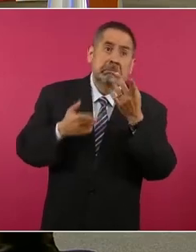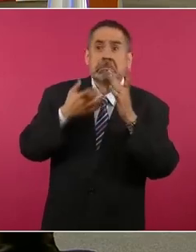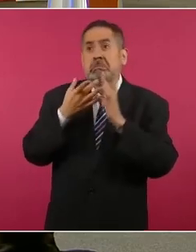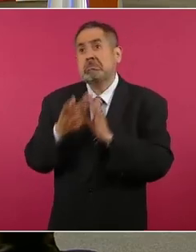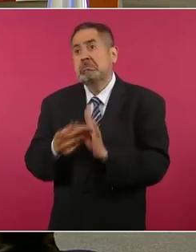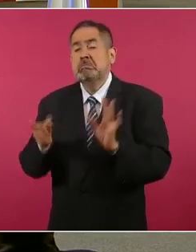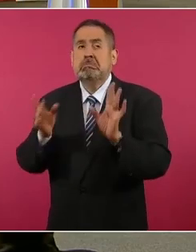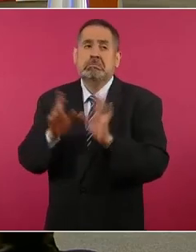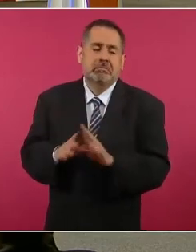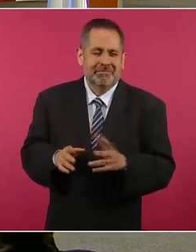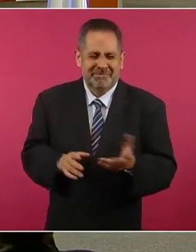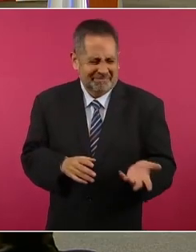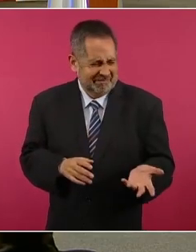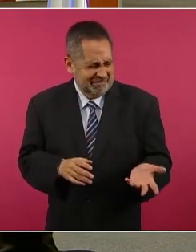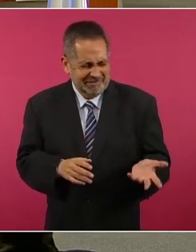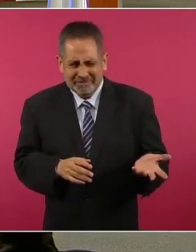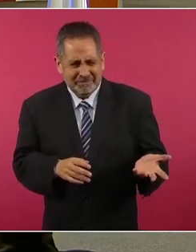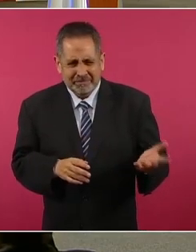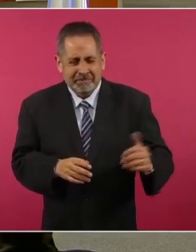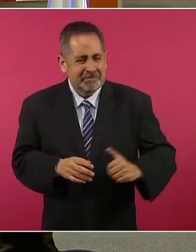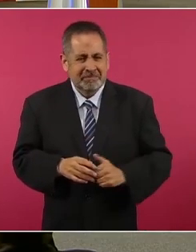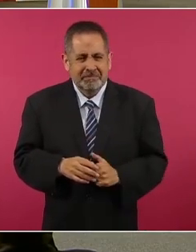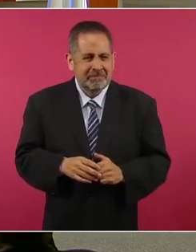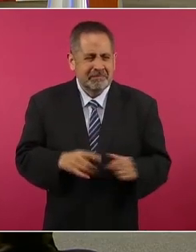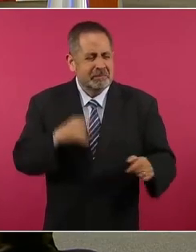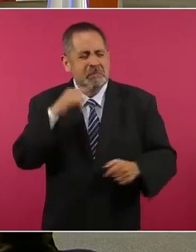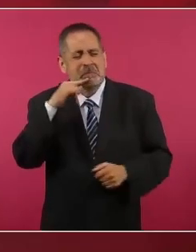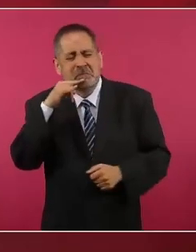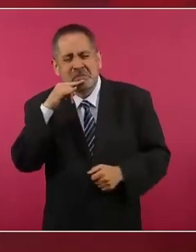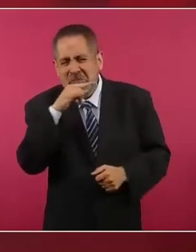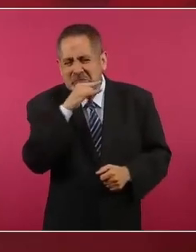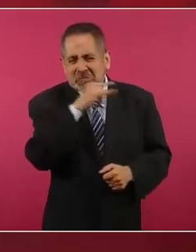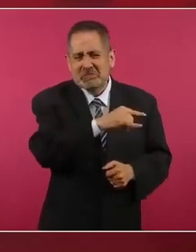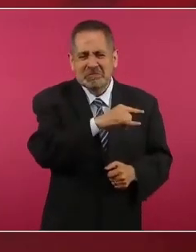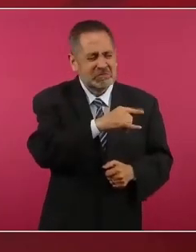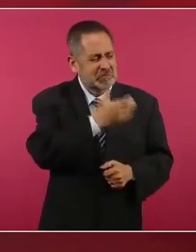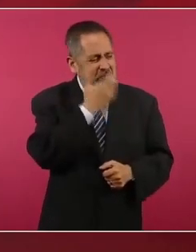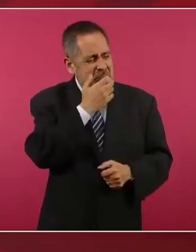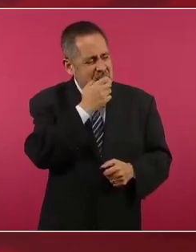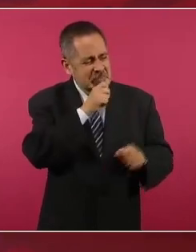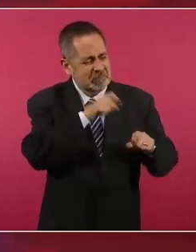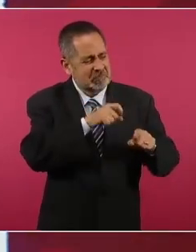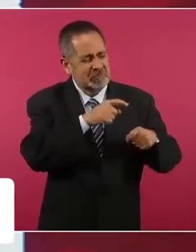como buenos, hipócritas, conservadores,